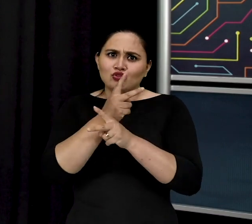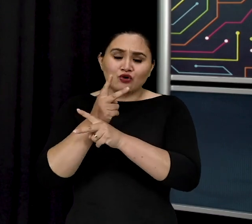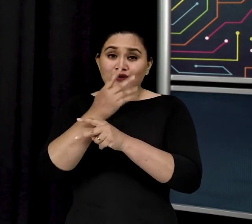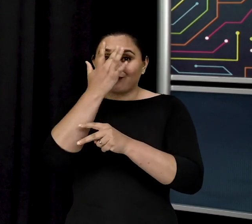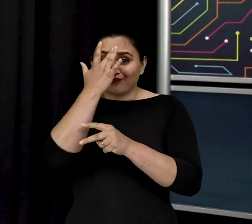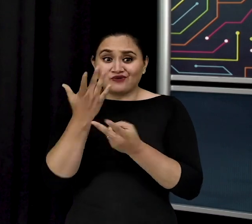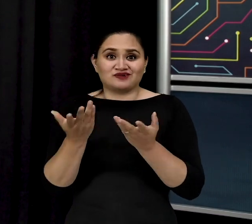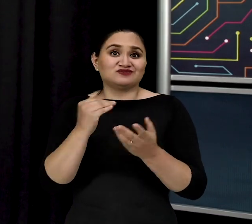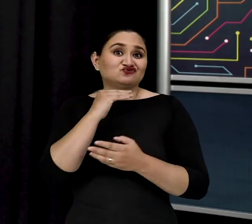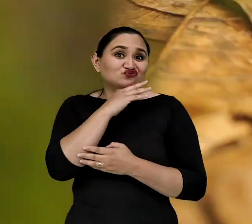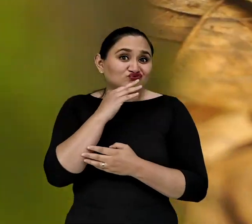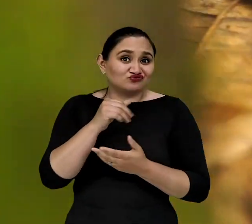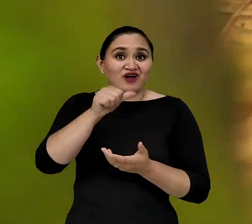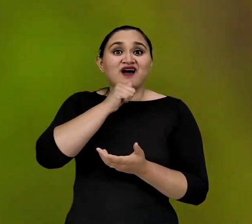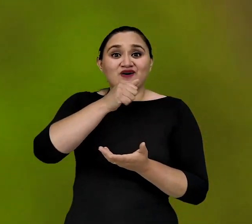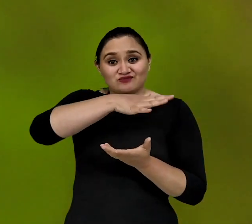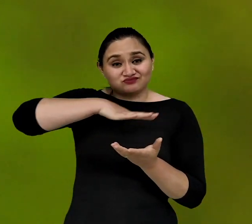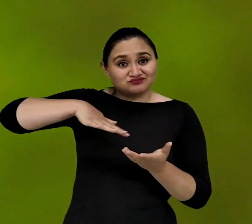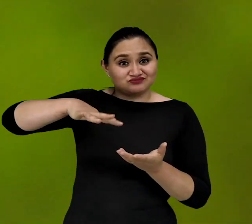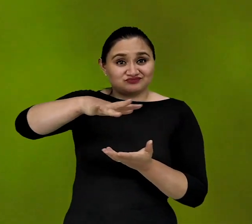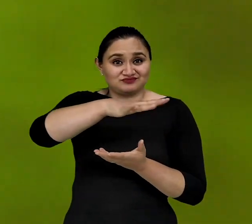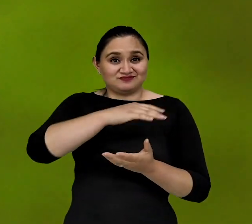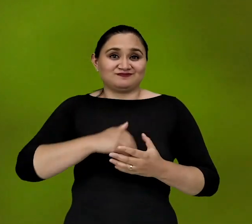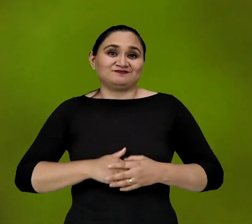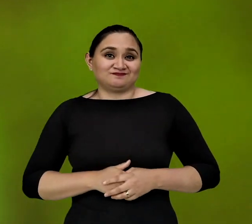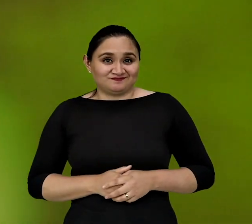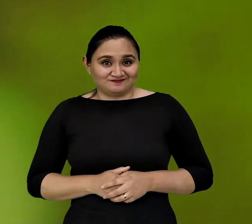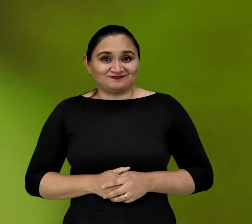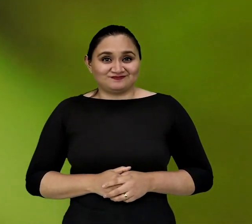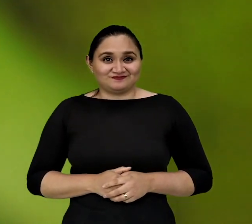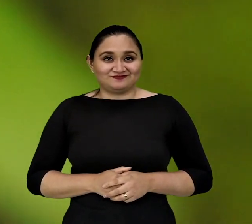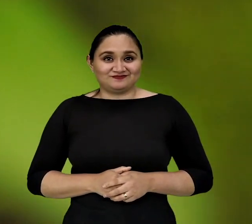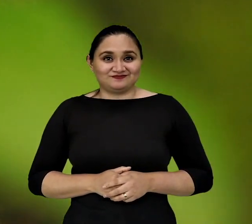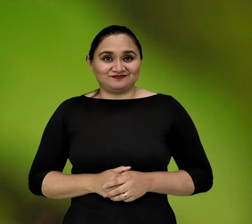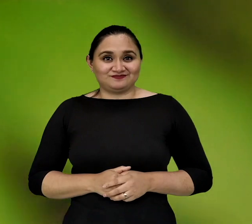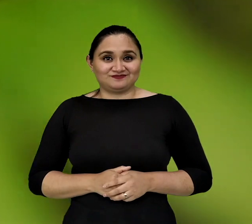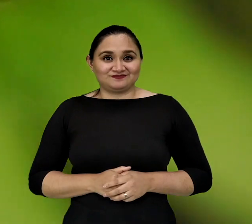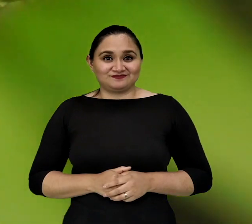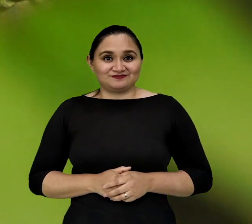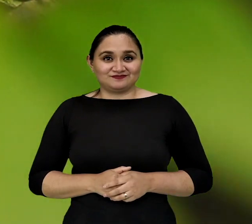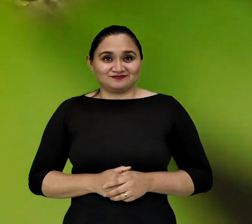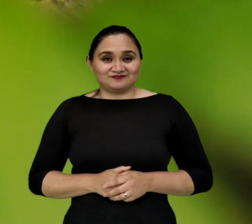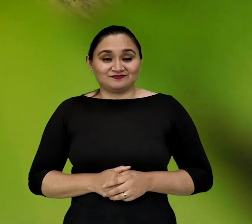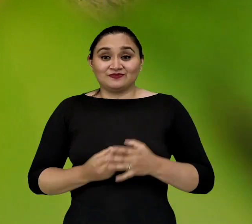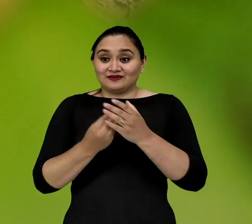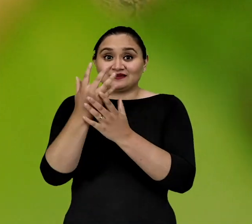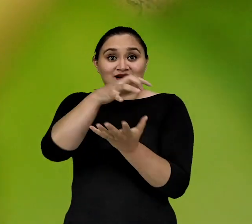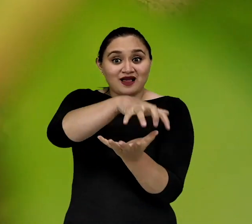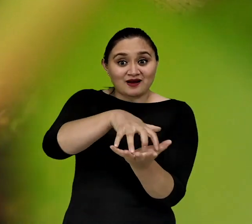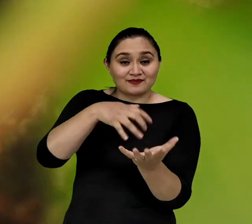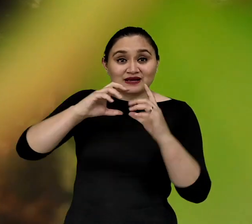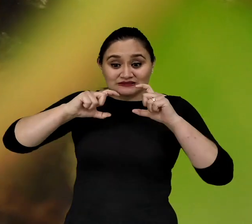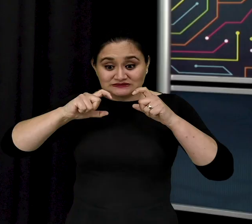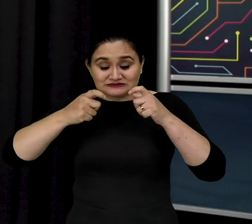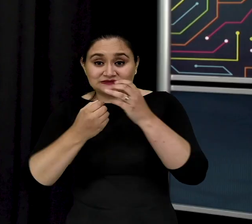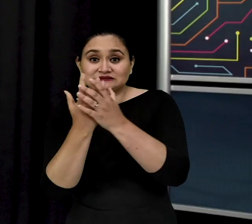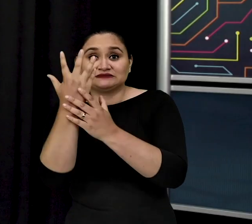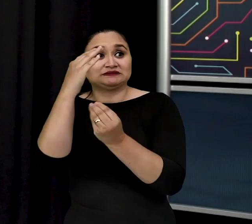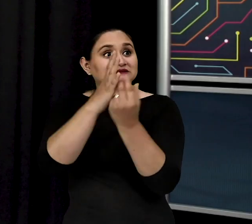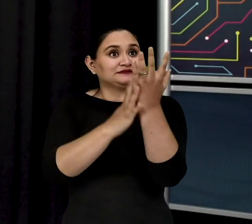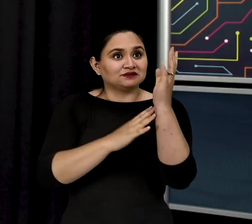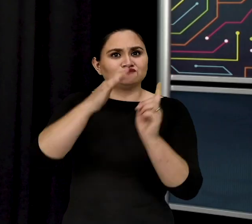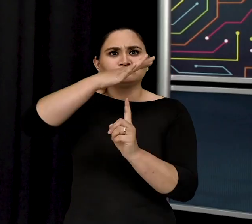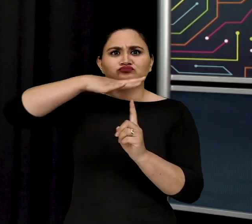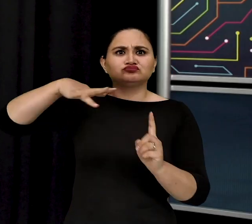y el hábitat donde ellas viven Otro lugar donde viven los wiggis wiggis o las ranas marsupiales son las plantaciones de maíz Para